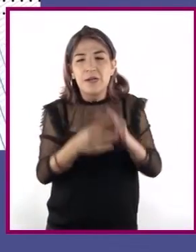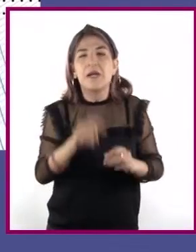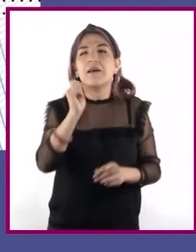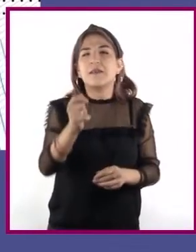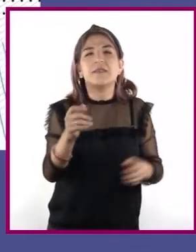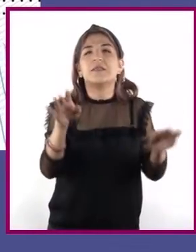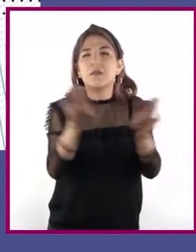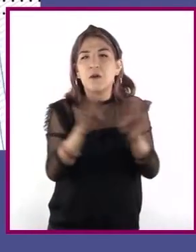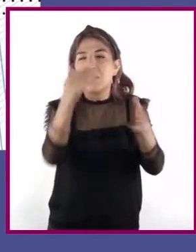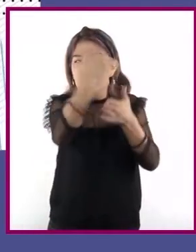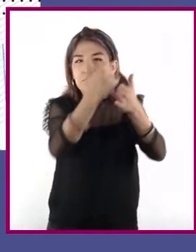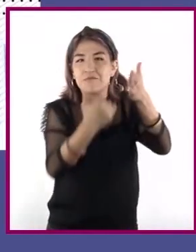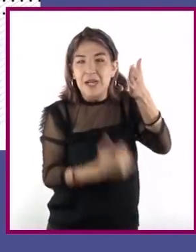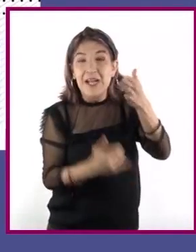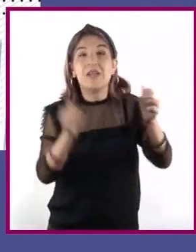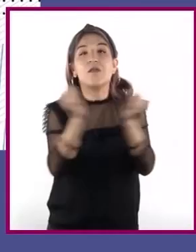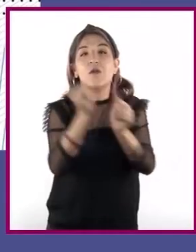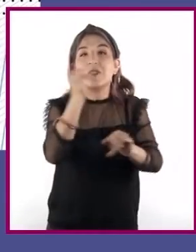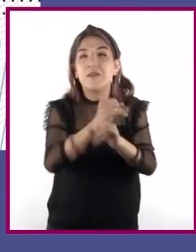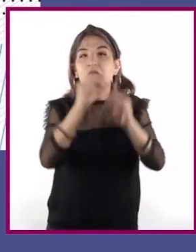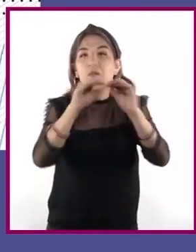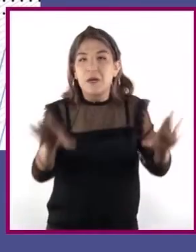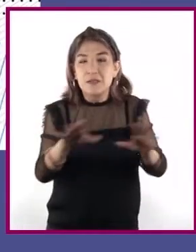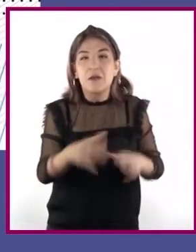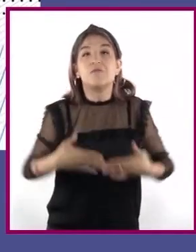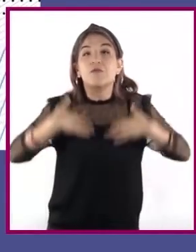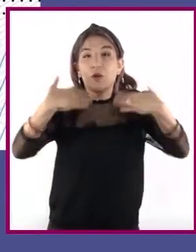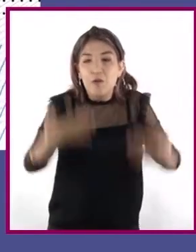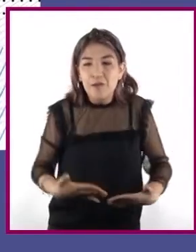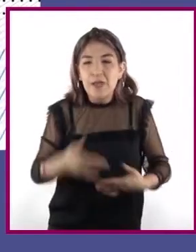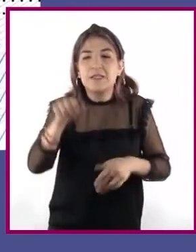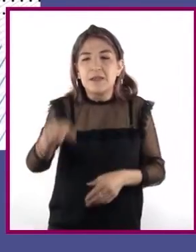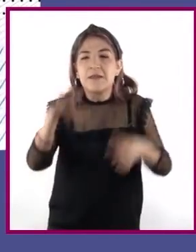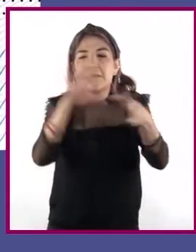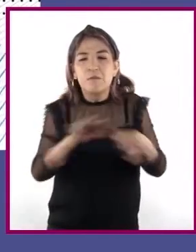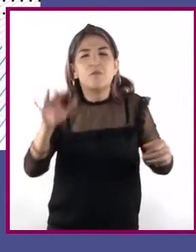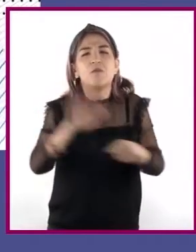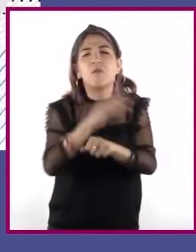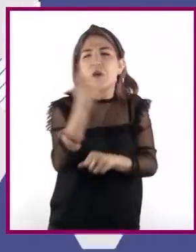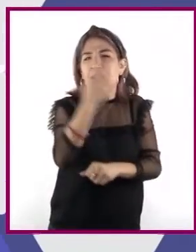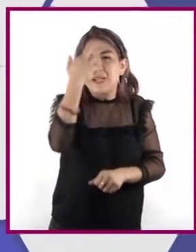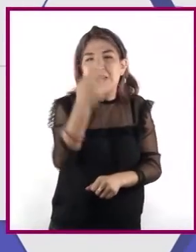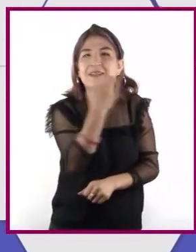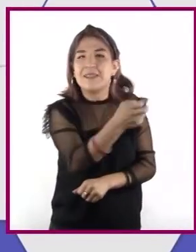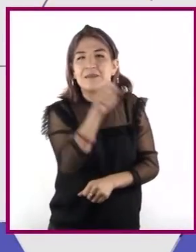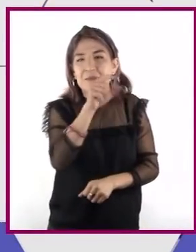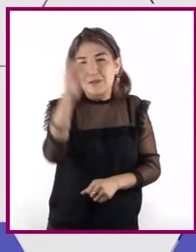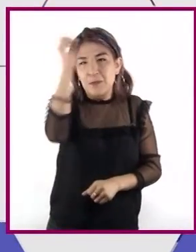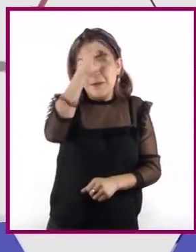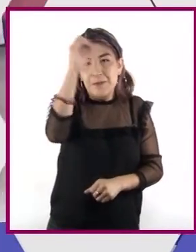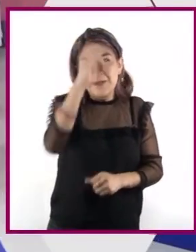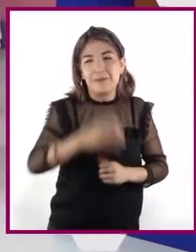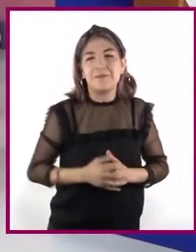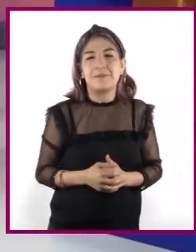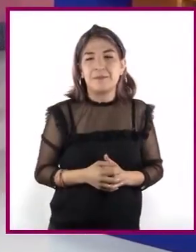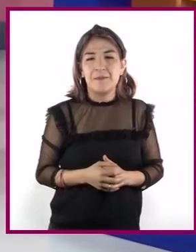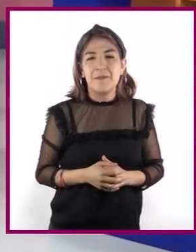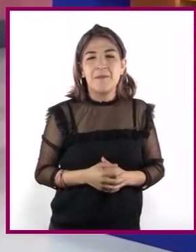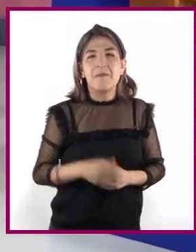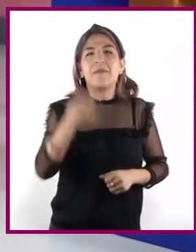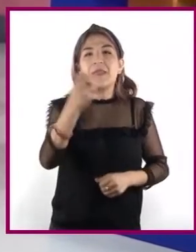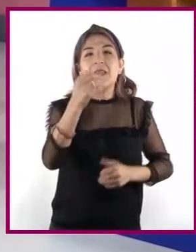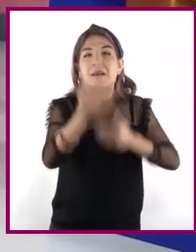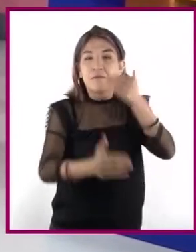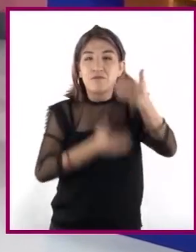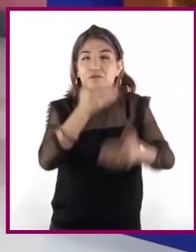argumentar con base en información o datos fiables que expliquen el porqué de esas opiniones. El camino